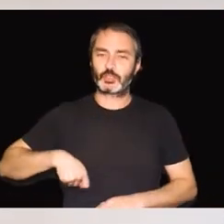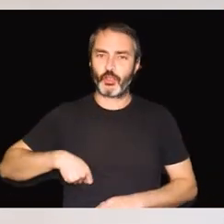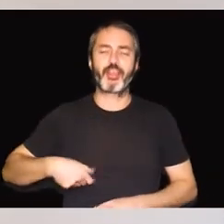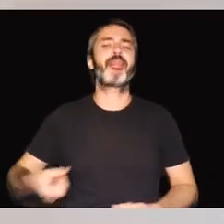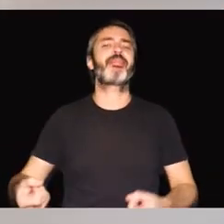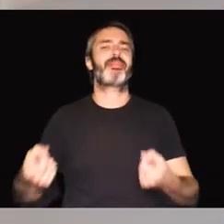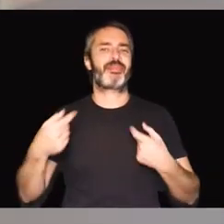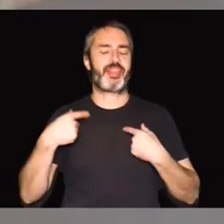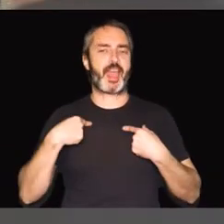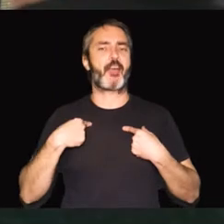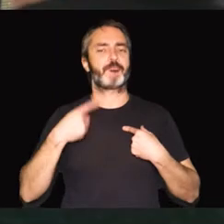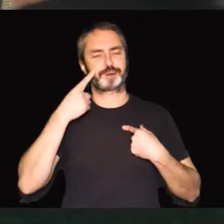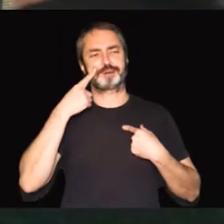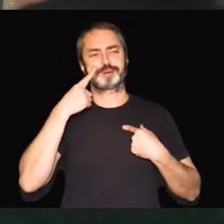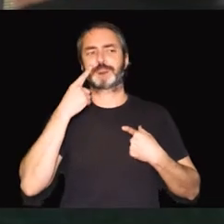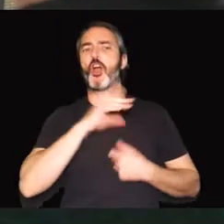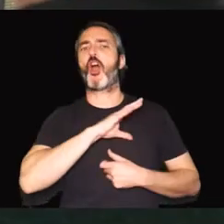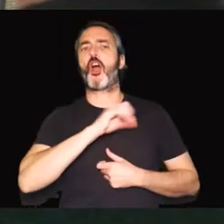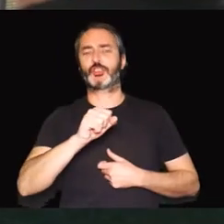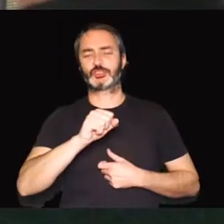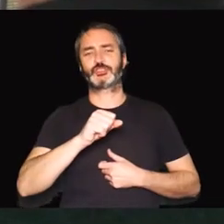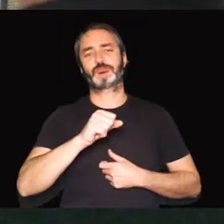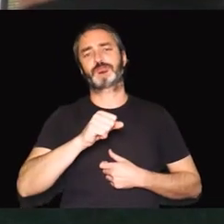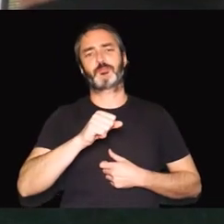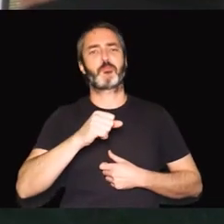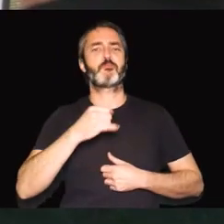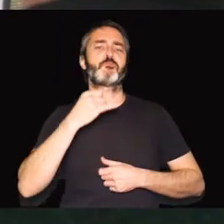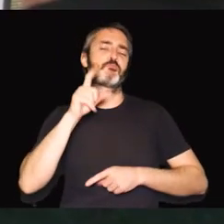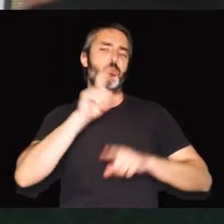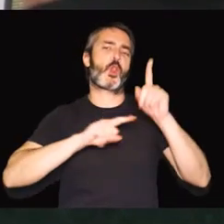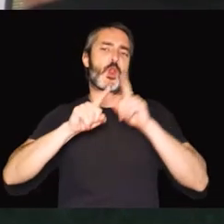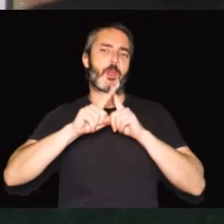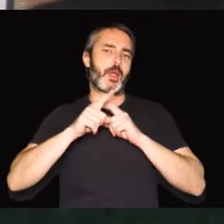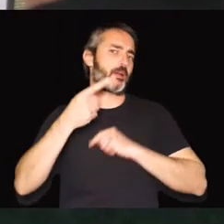ayudará a confirmar el grado de afectación funcional de ambos sentidos.